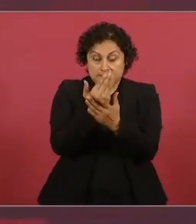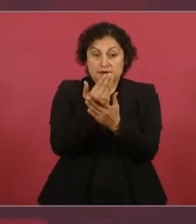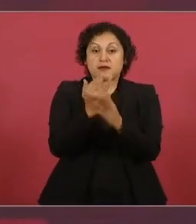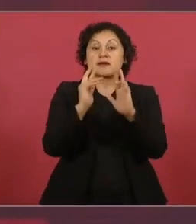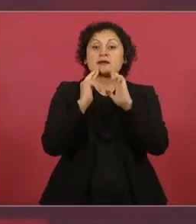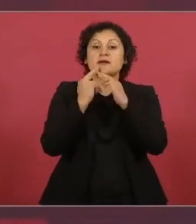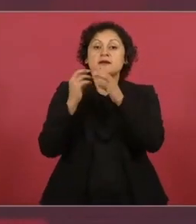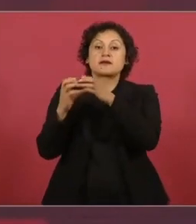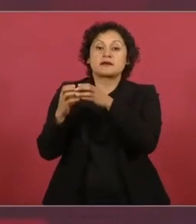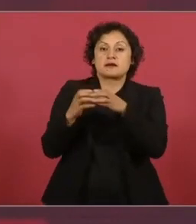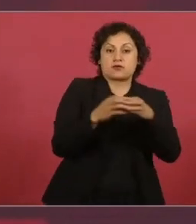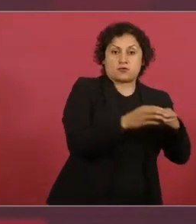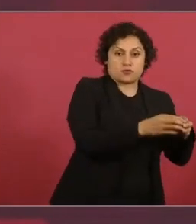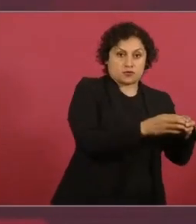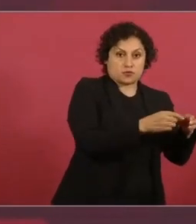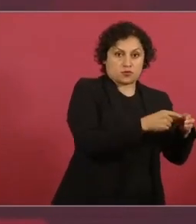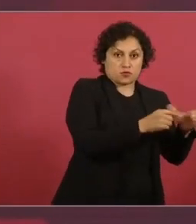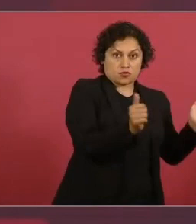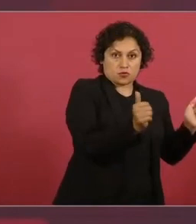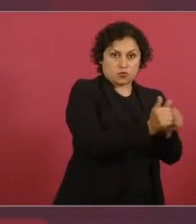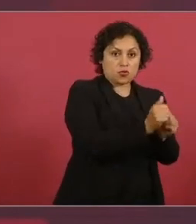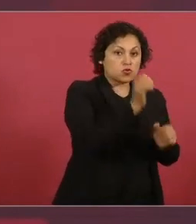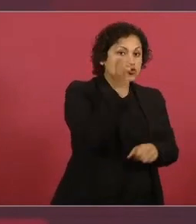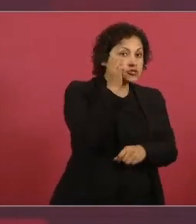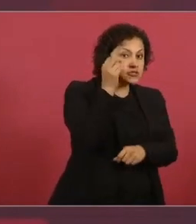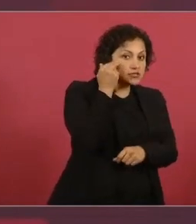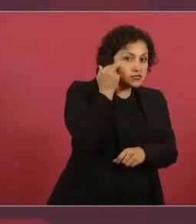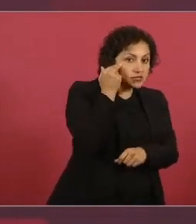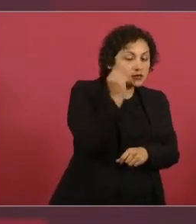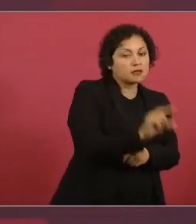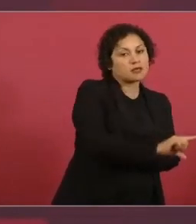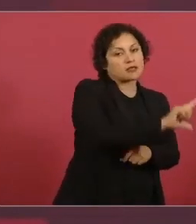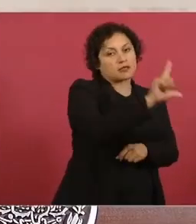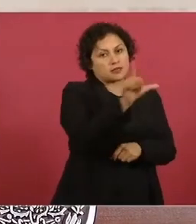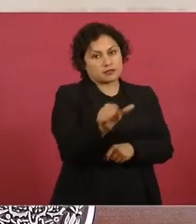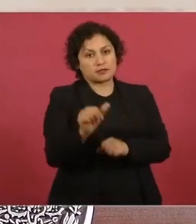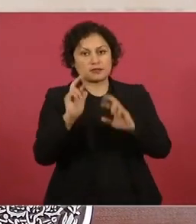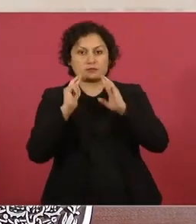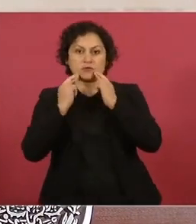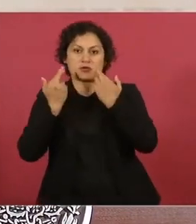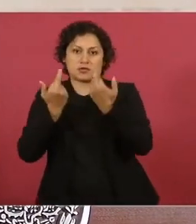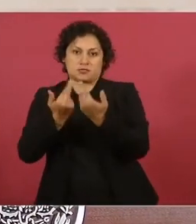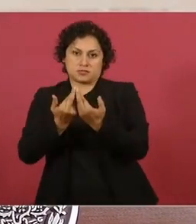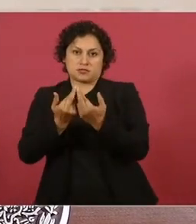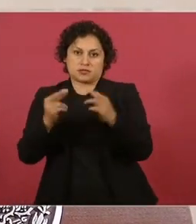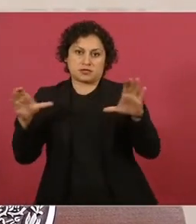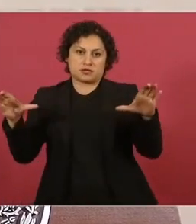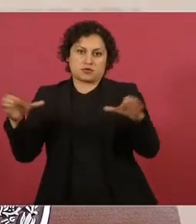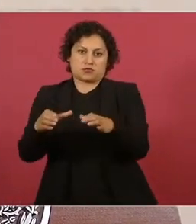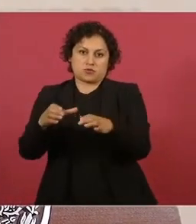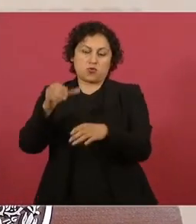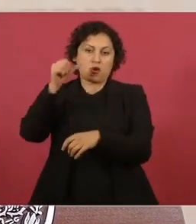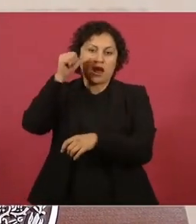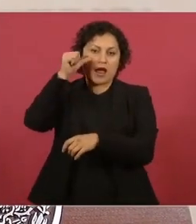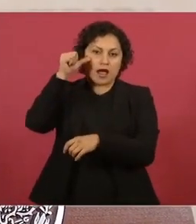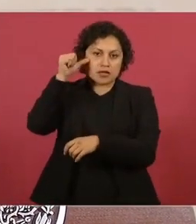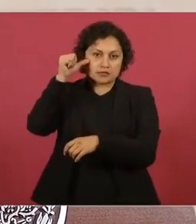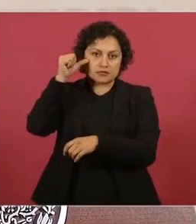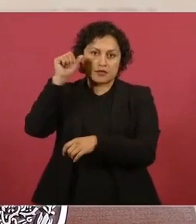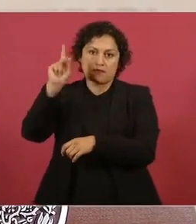antes del inicio de la reunión de Asia-Pacífico